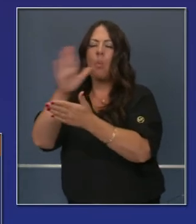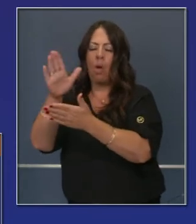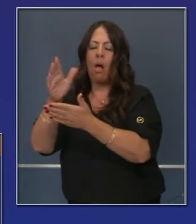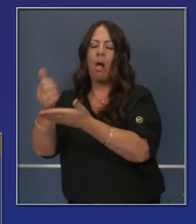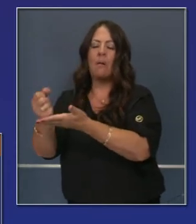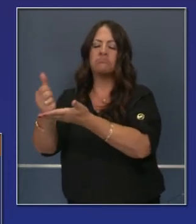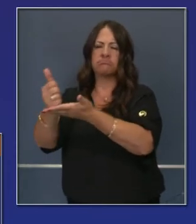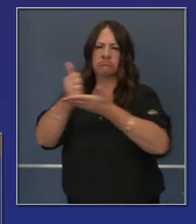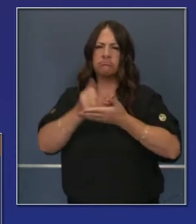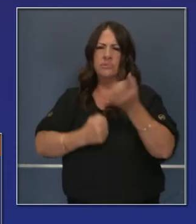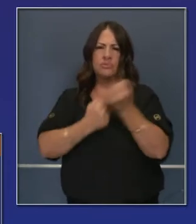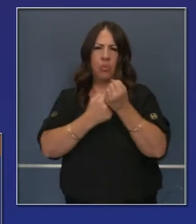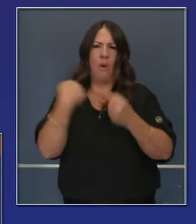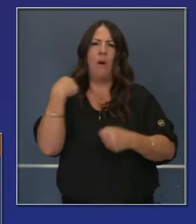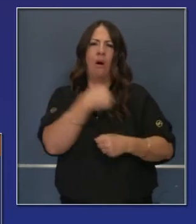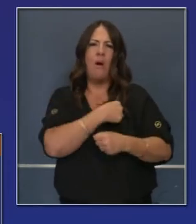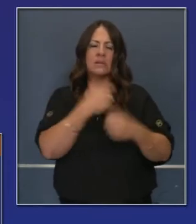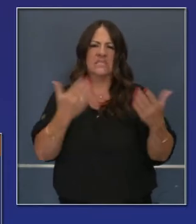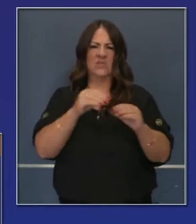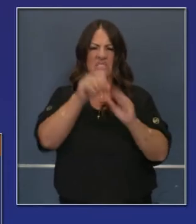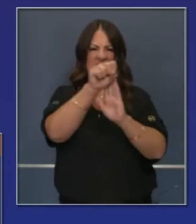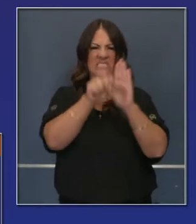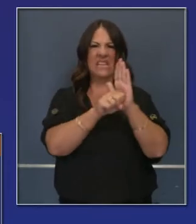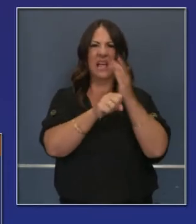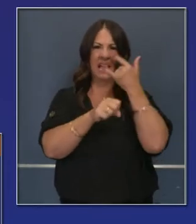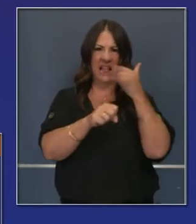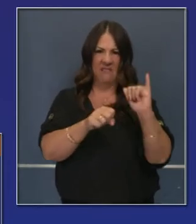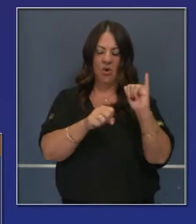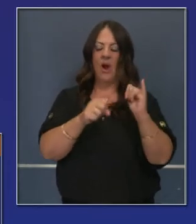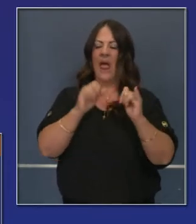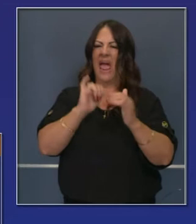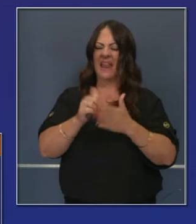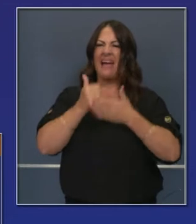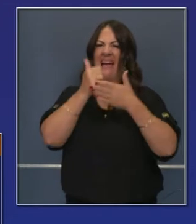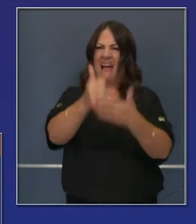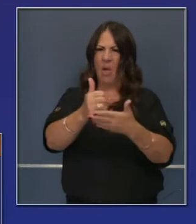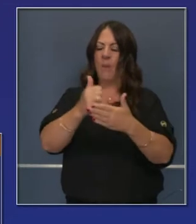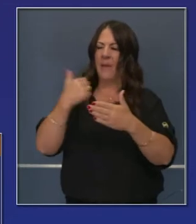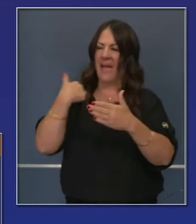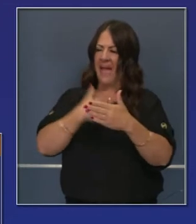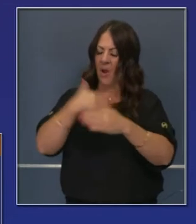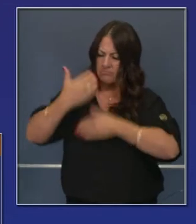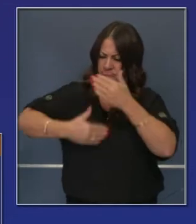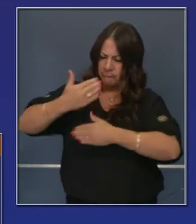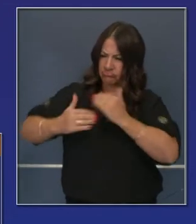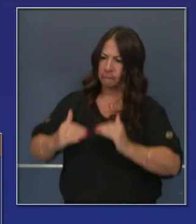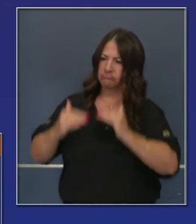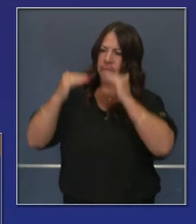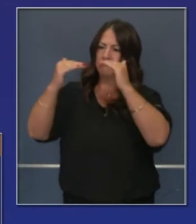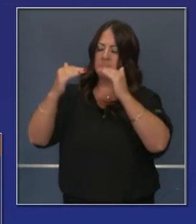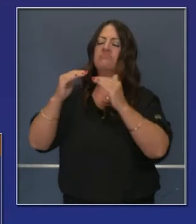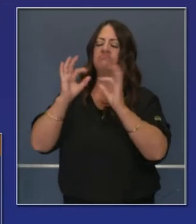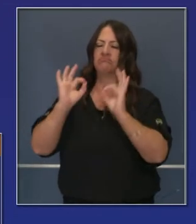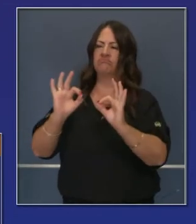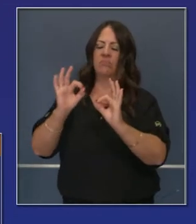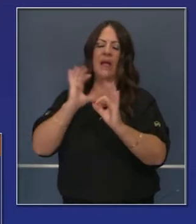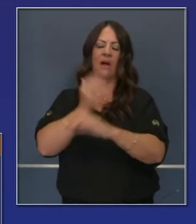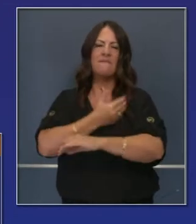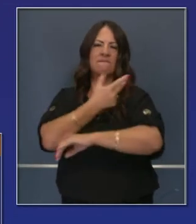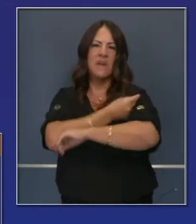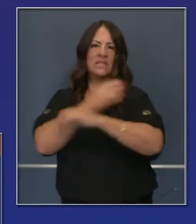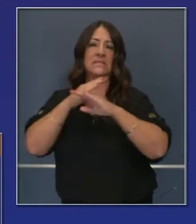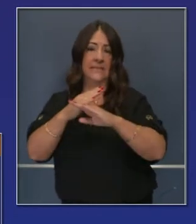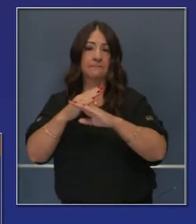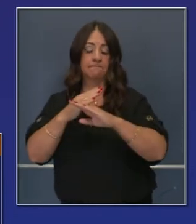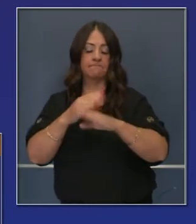funcionará para apoyar al estado y también esfuerzos locales en cuanto a avanzar nuestro plan de